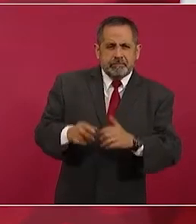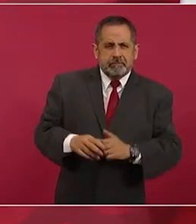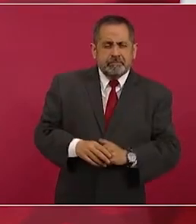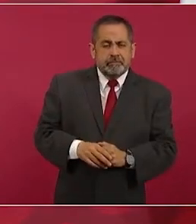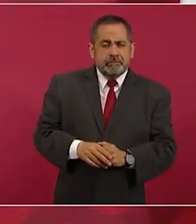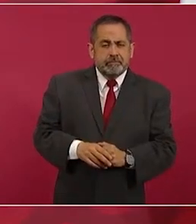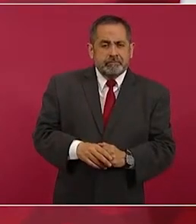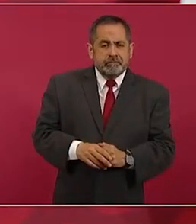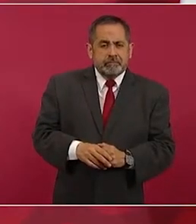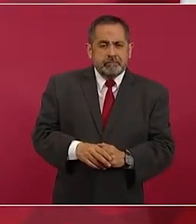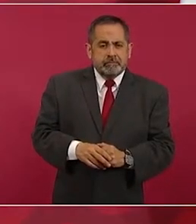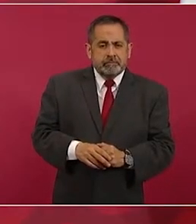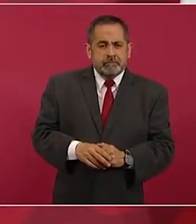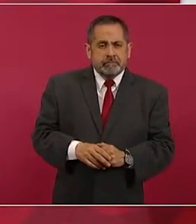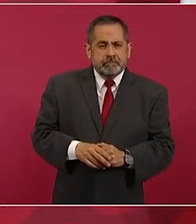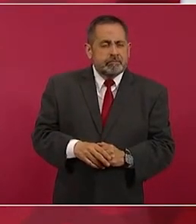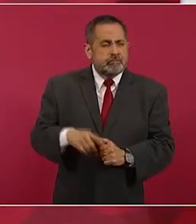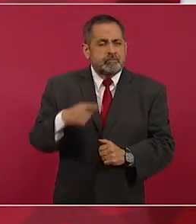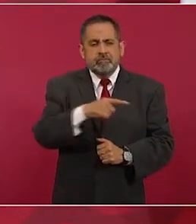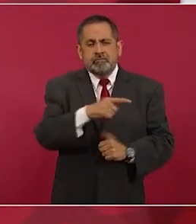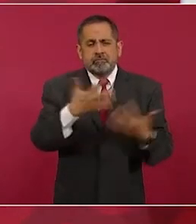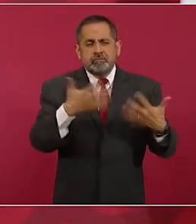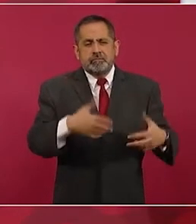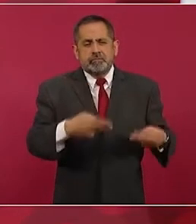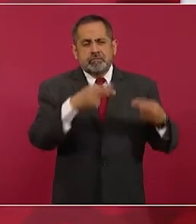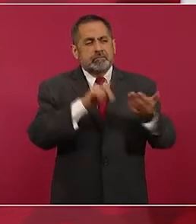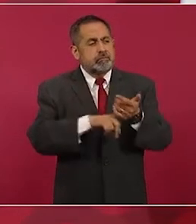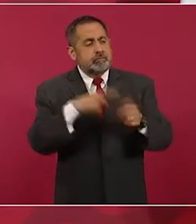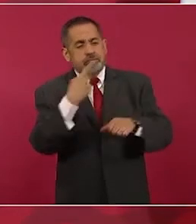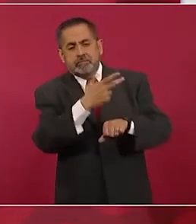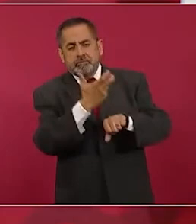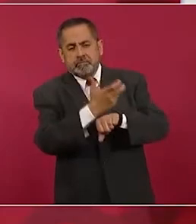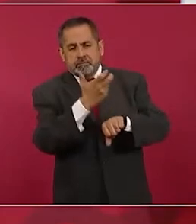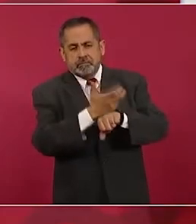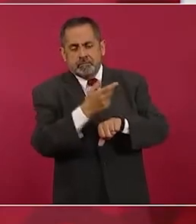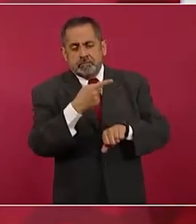a una empresa estadounidense,